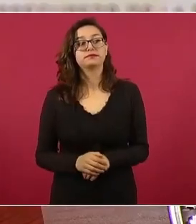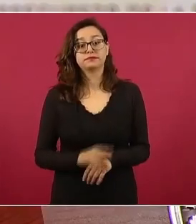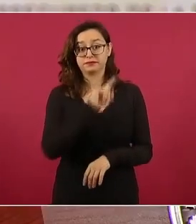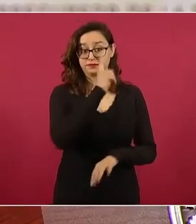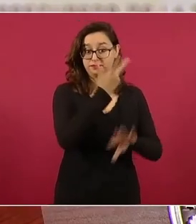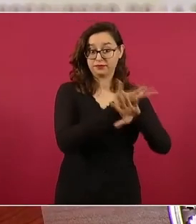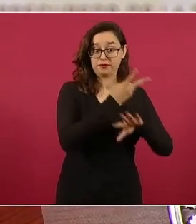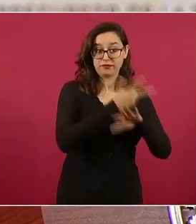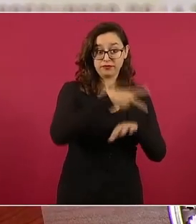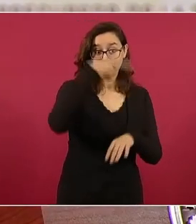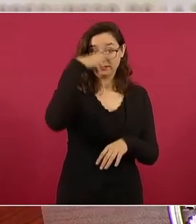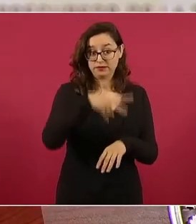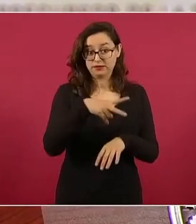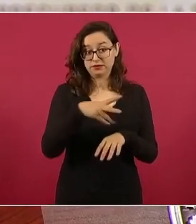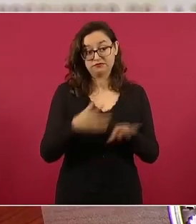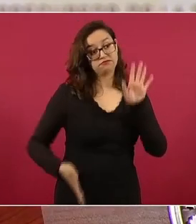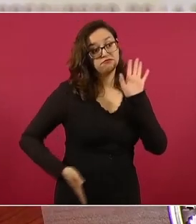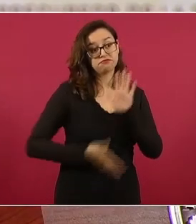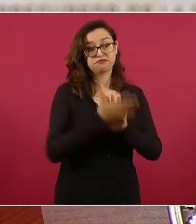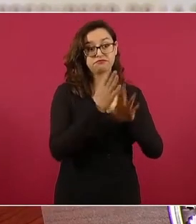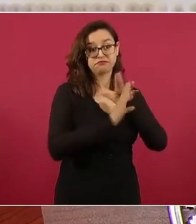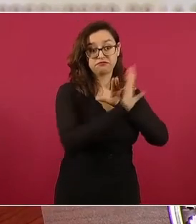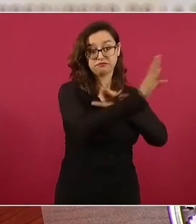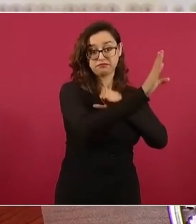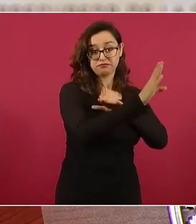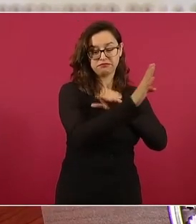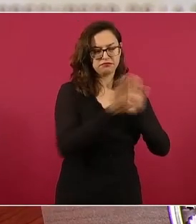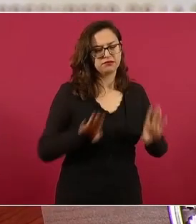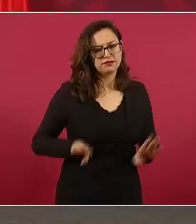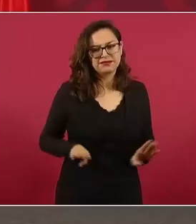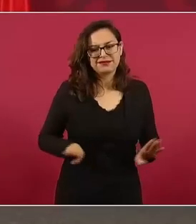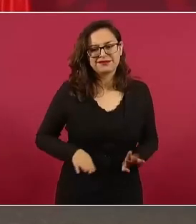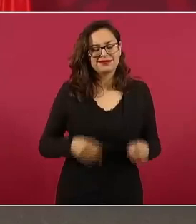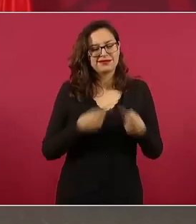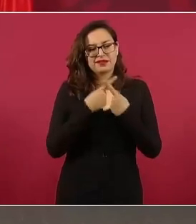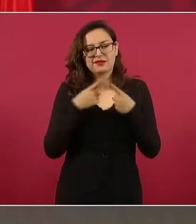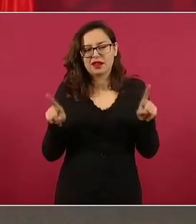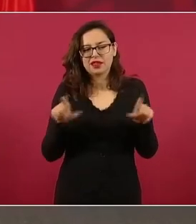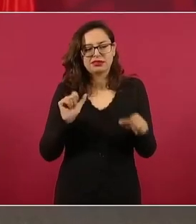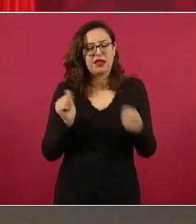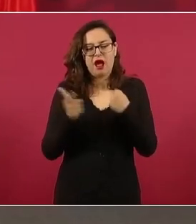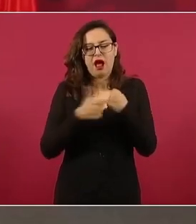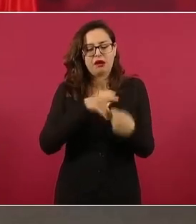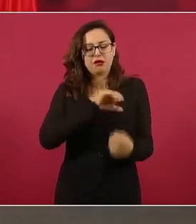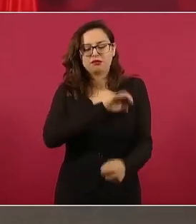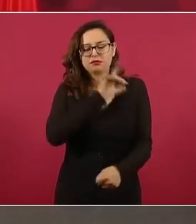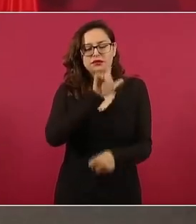excepcional. Muy especial. O sea,